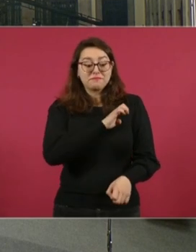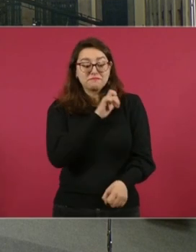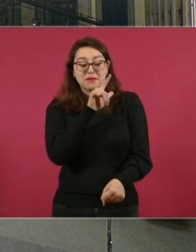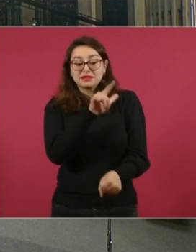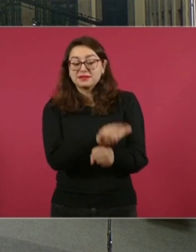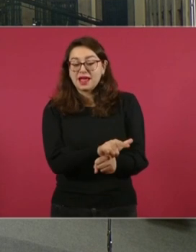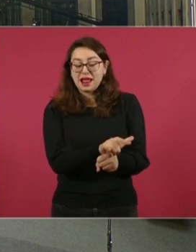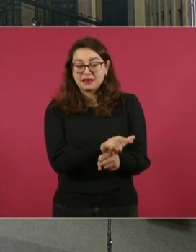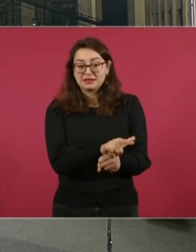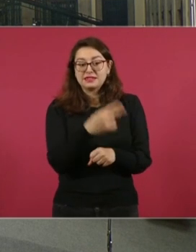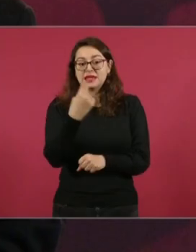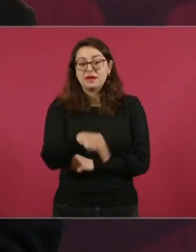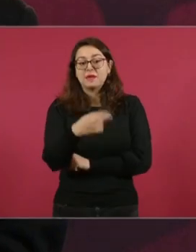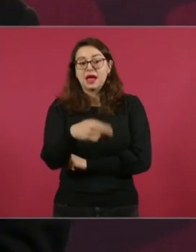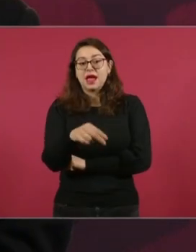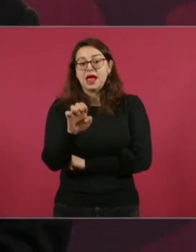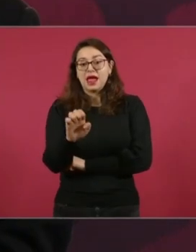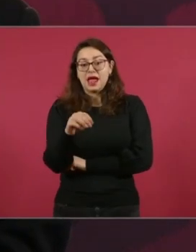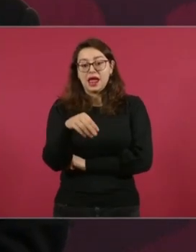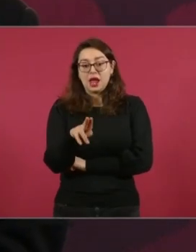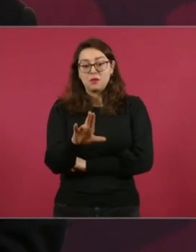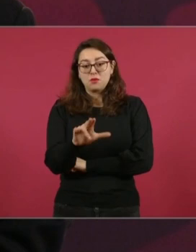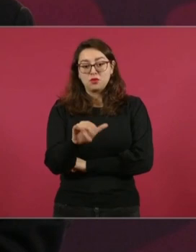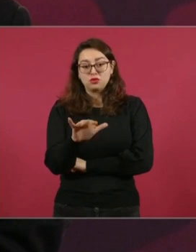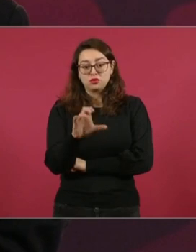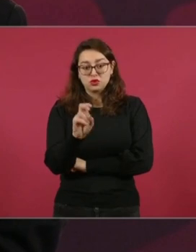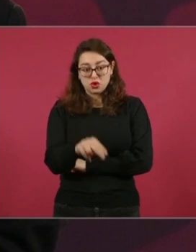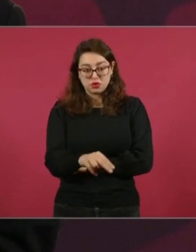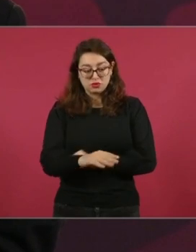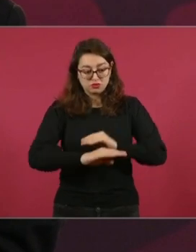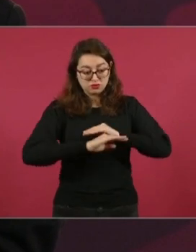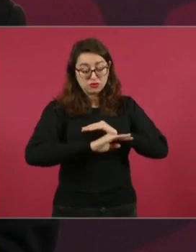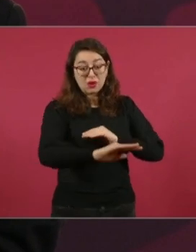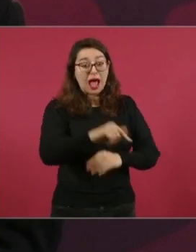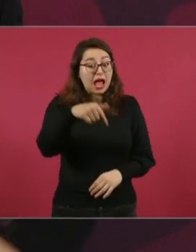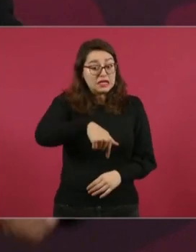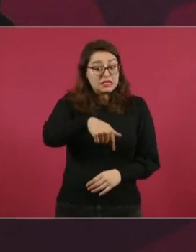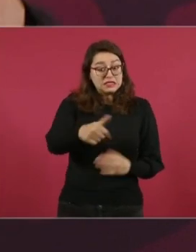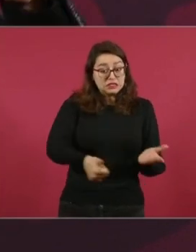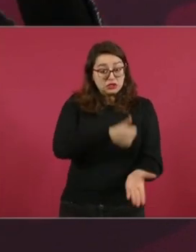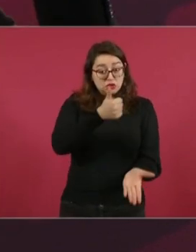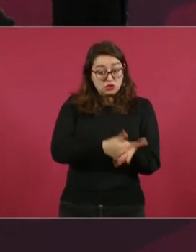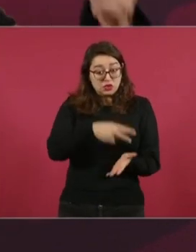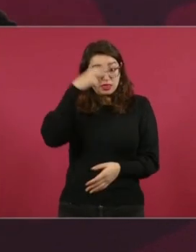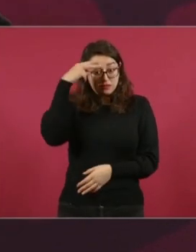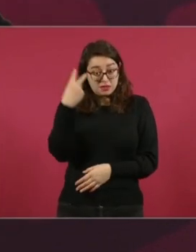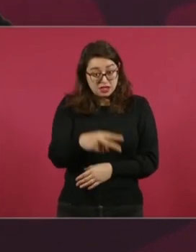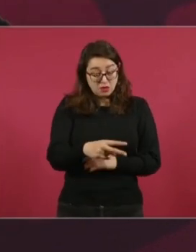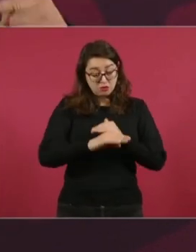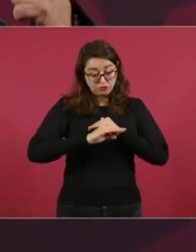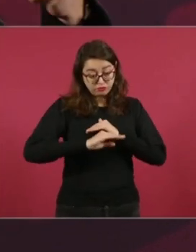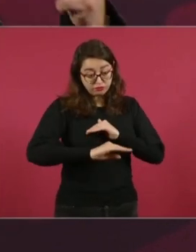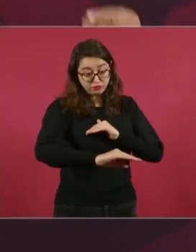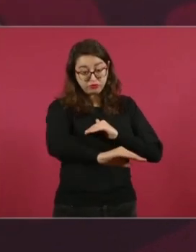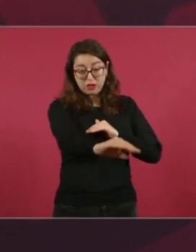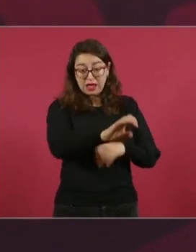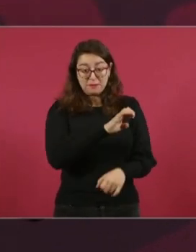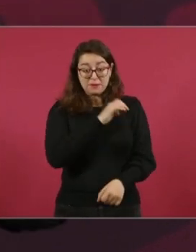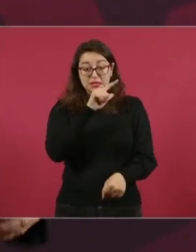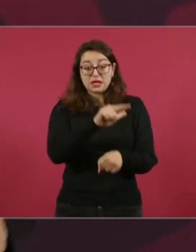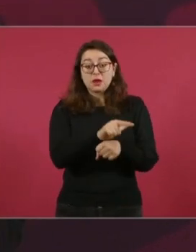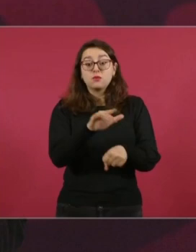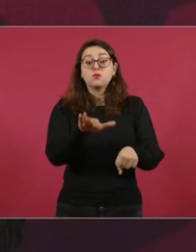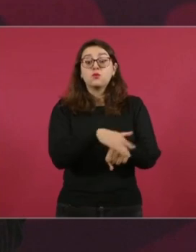por los hundimientos, hay que estar bacheando constantemente.